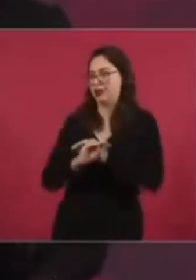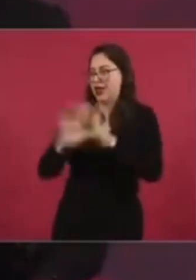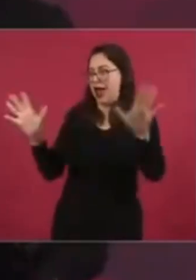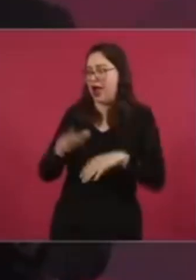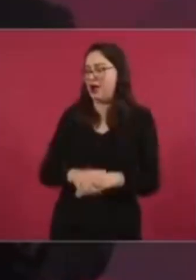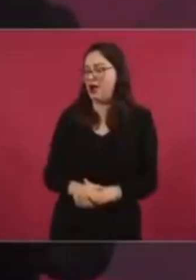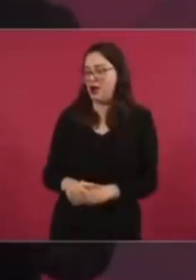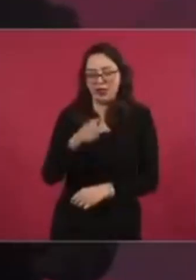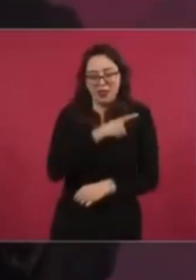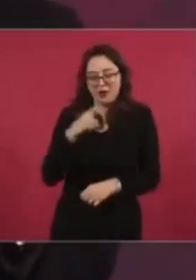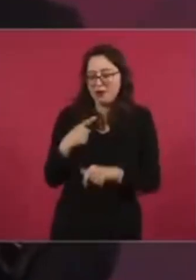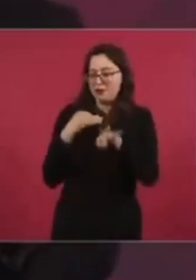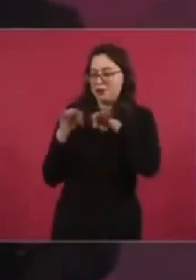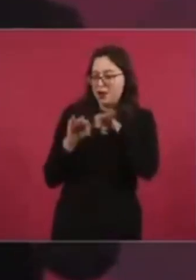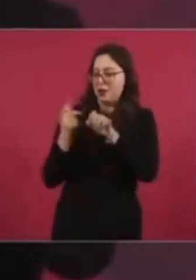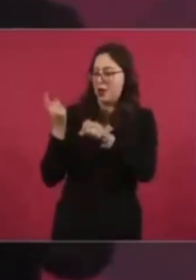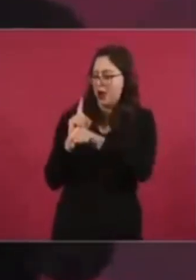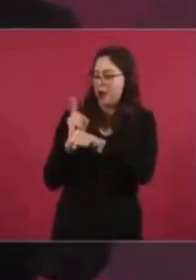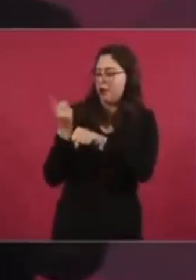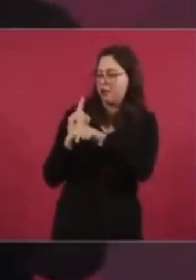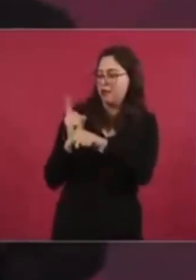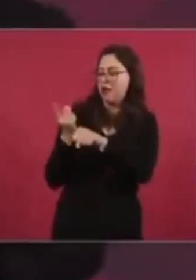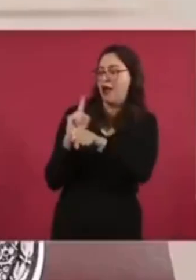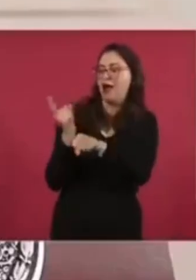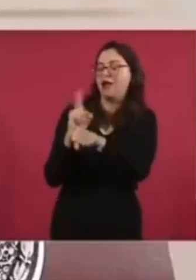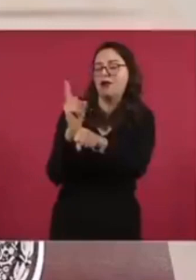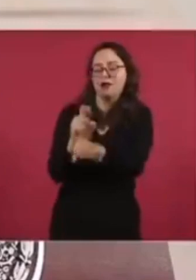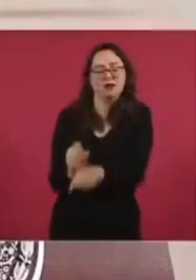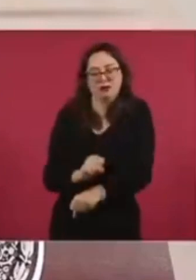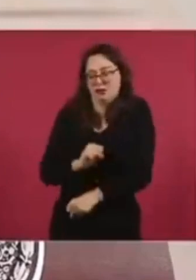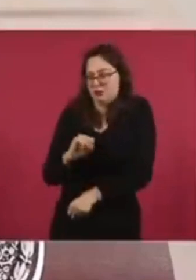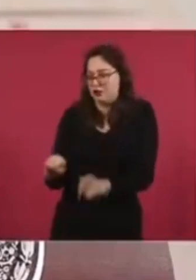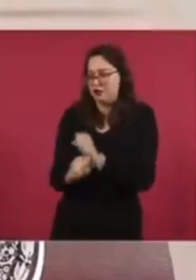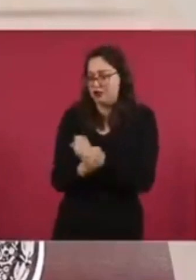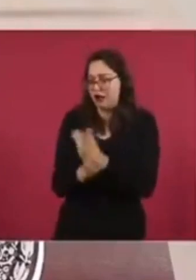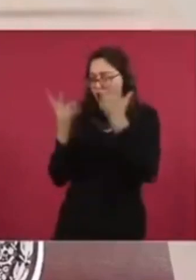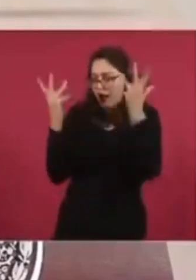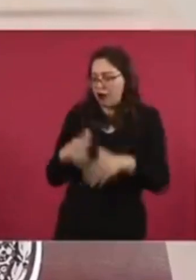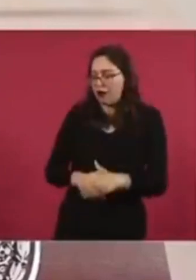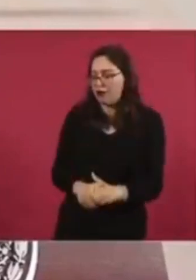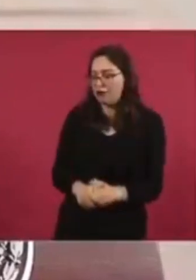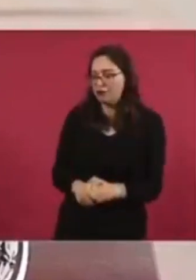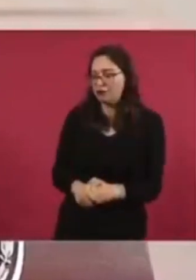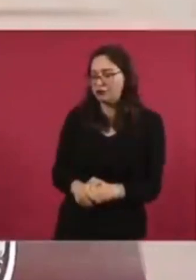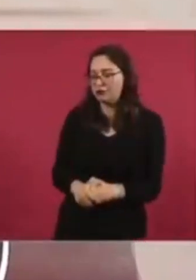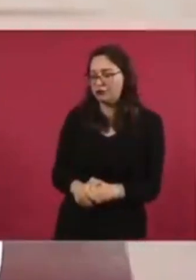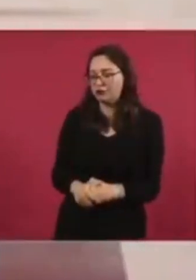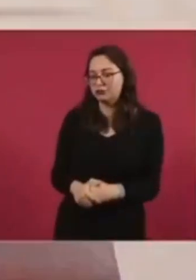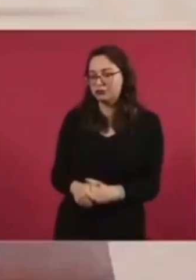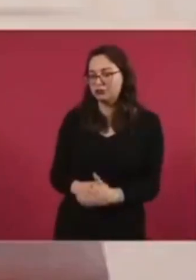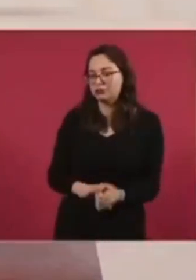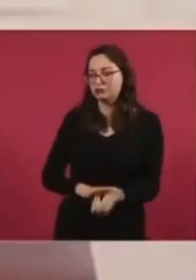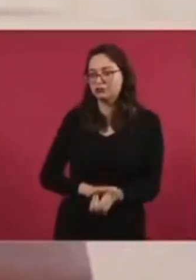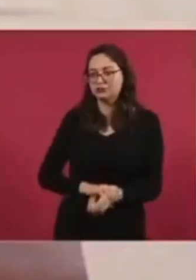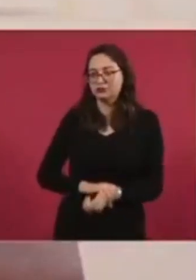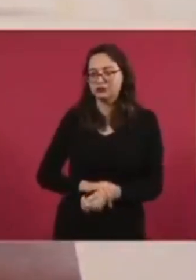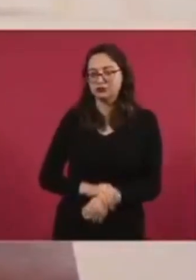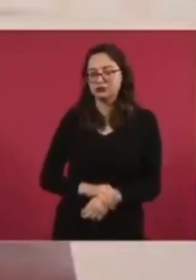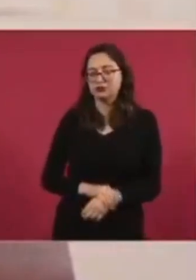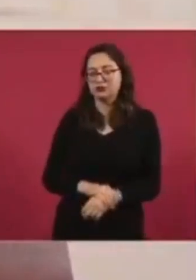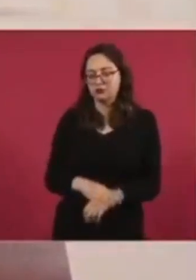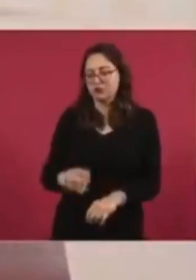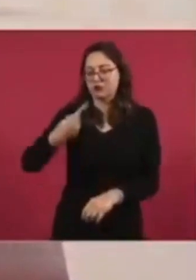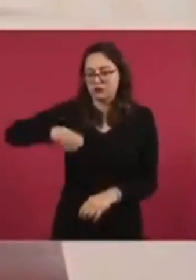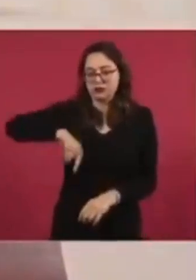sí ayuda el que estemos eh este